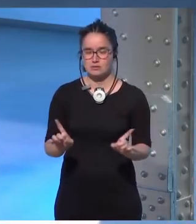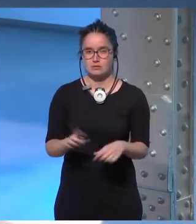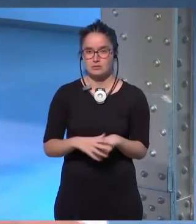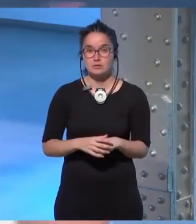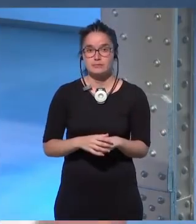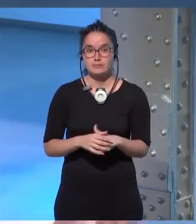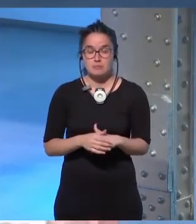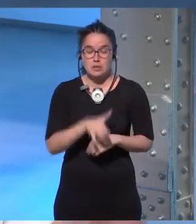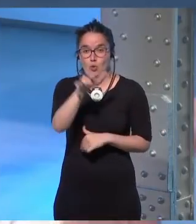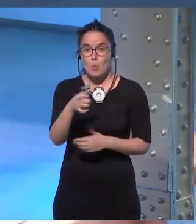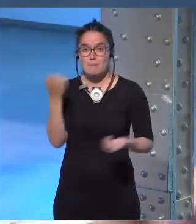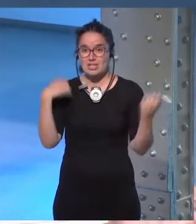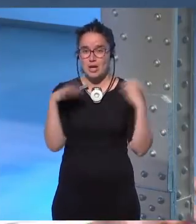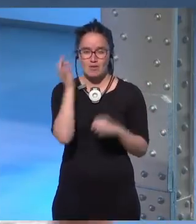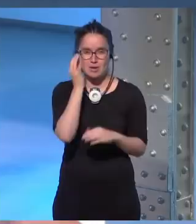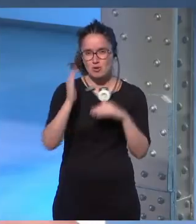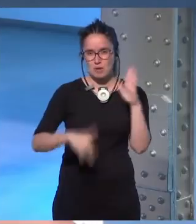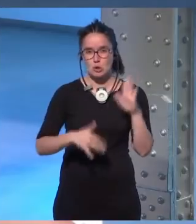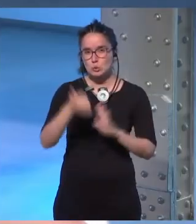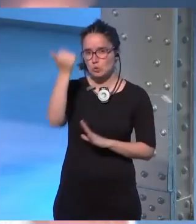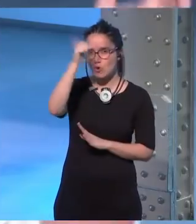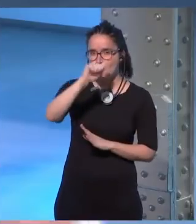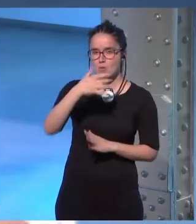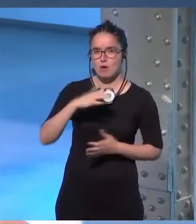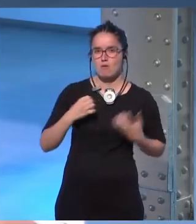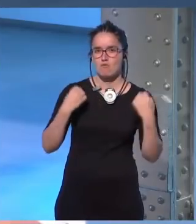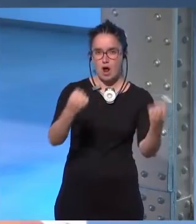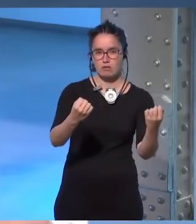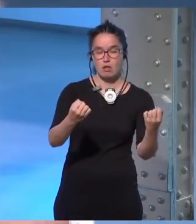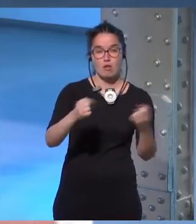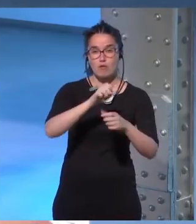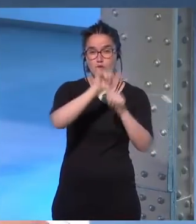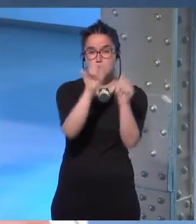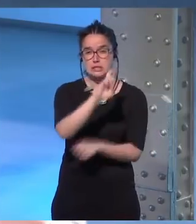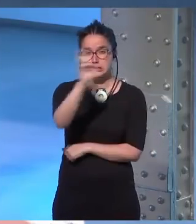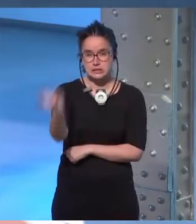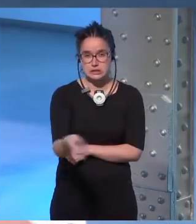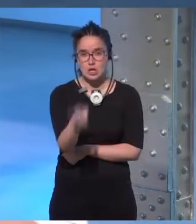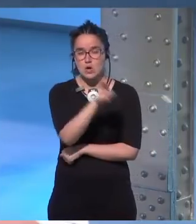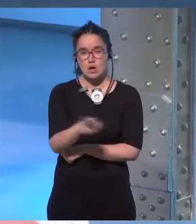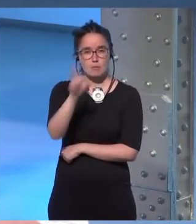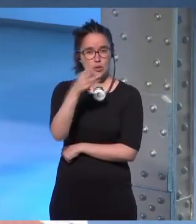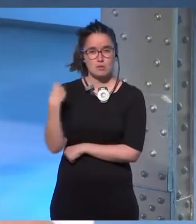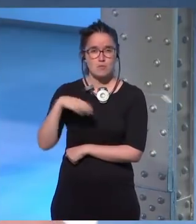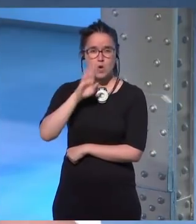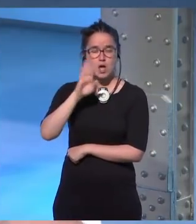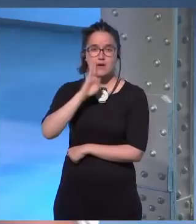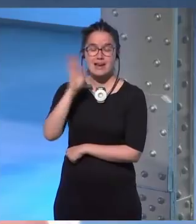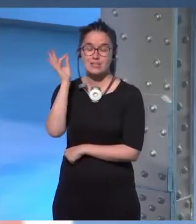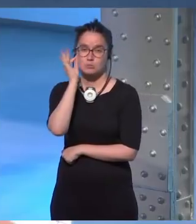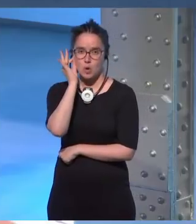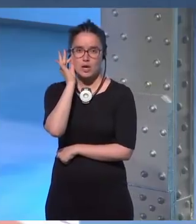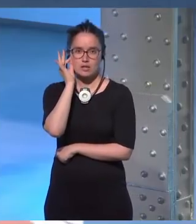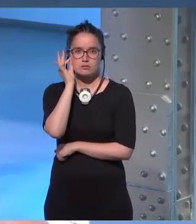y menos con un personaje femenino un varón puede ser fuerte de maneras distintas y yo repito la idea de antes las mujeres